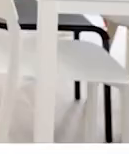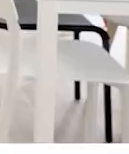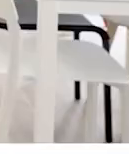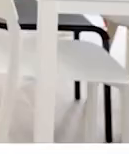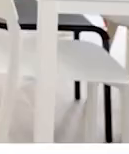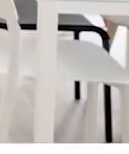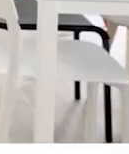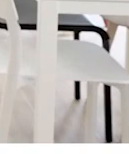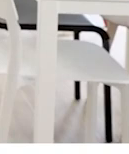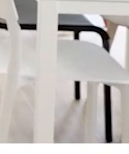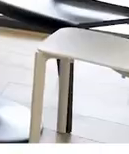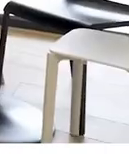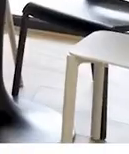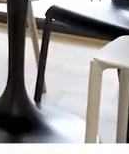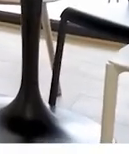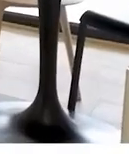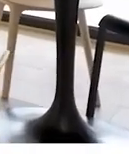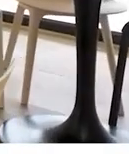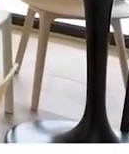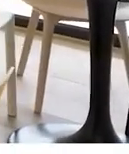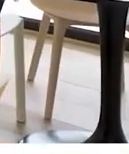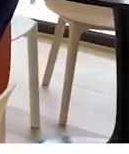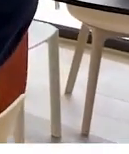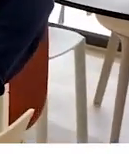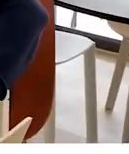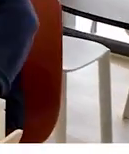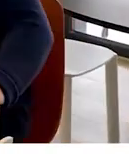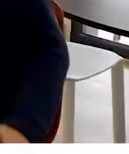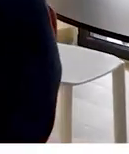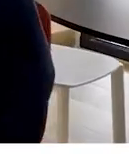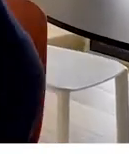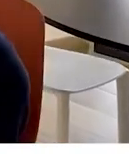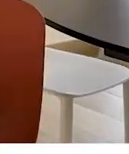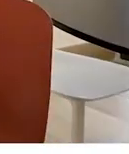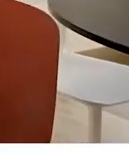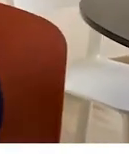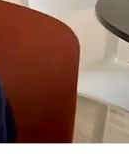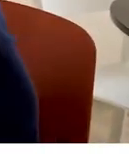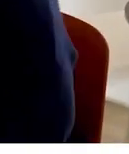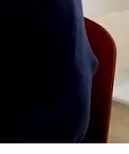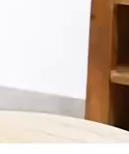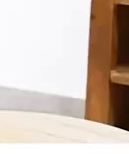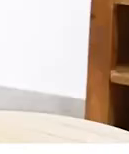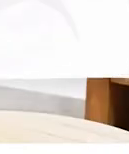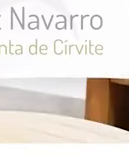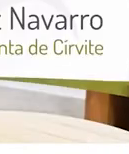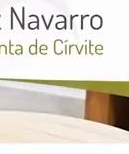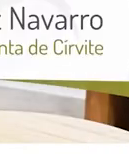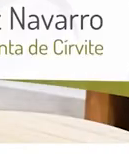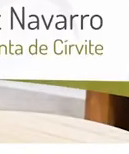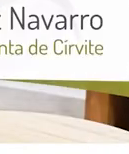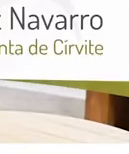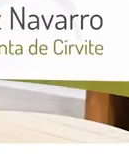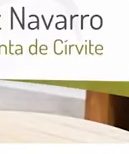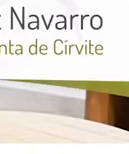España Más próximo a un hogar Y posicionar a los servicios sociales Como un referente de calidad Y por supuesto De sostenibilidad a largo plazo Desde CIRVITE